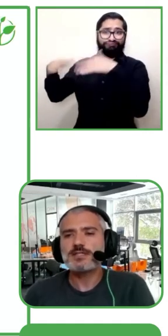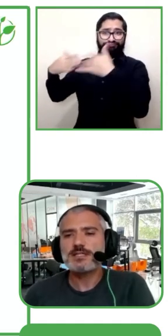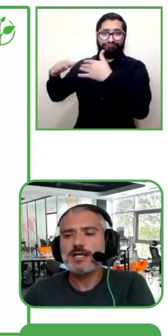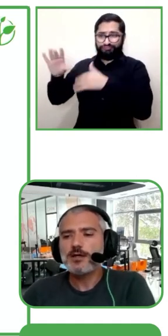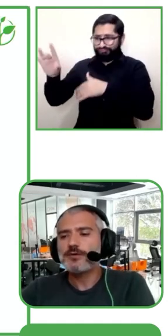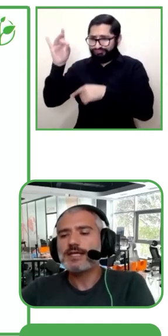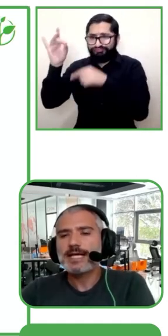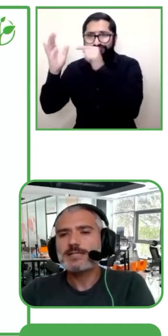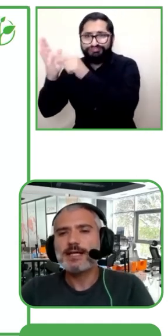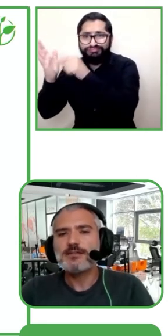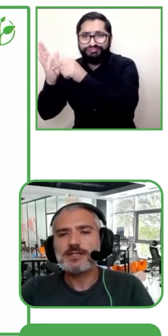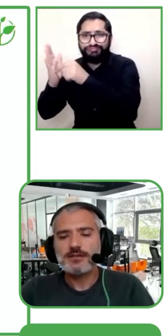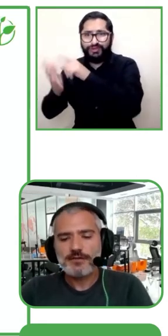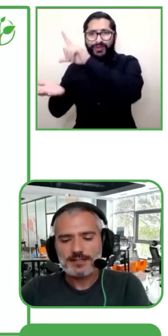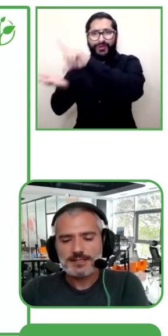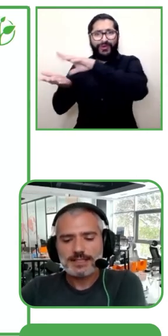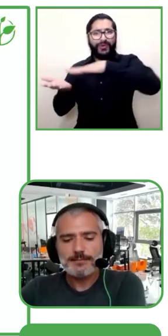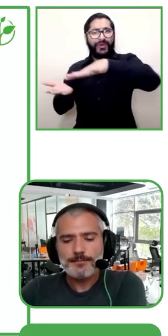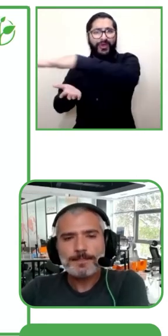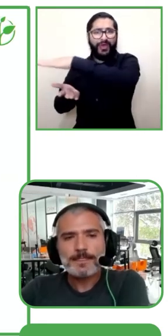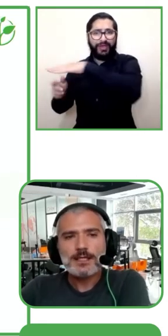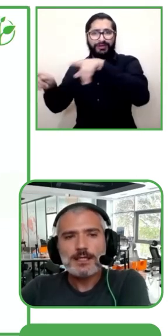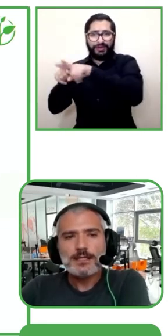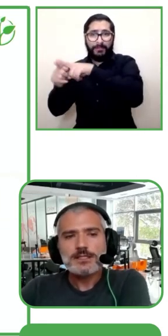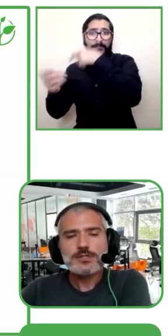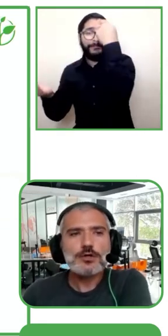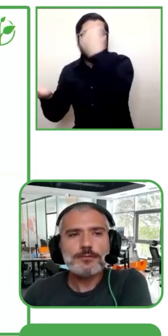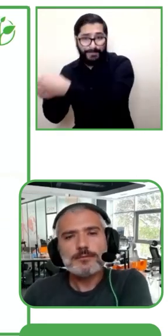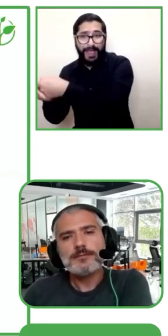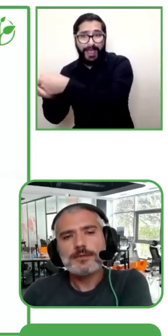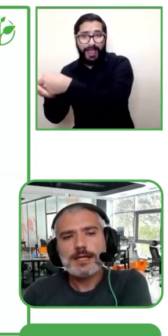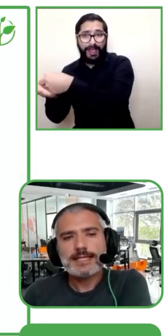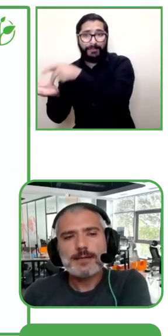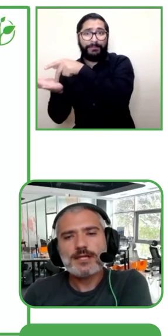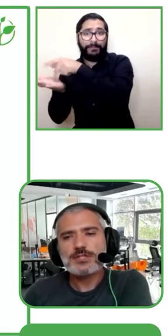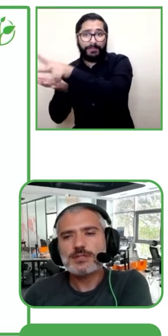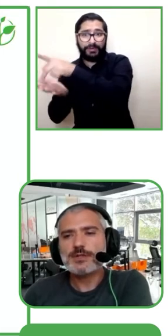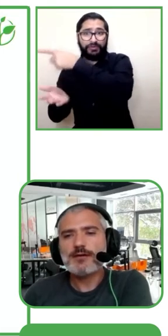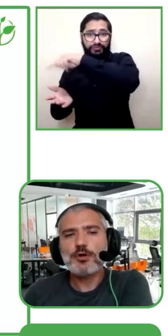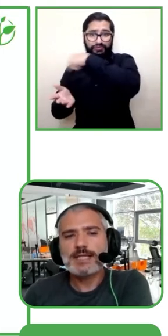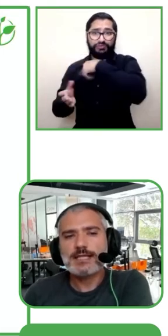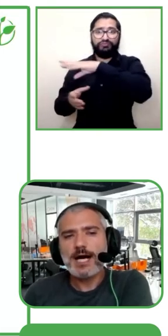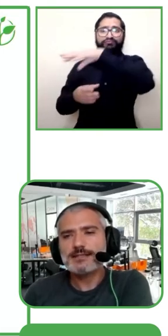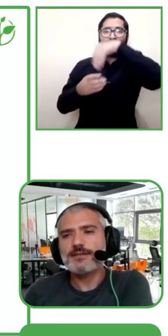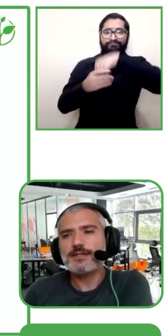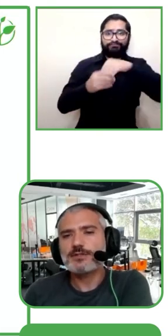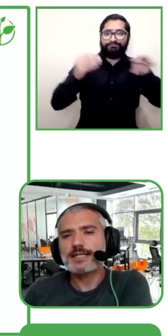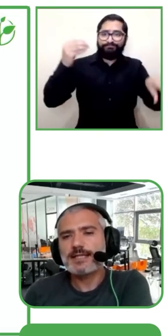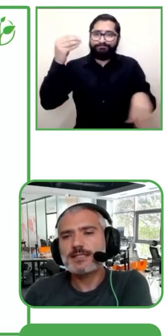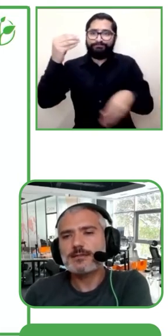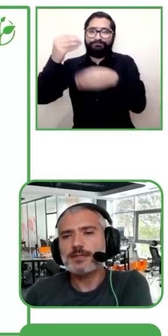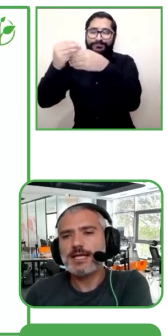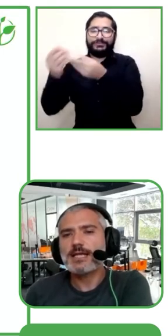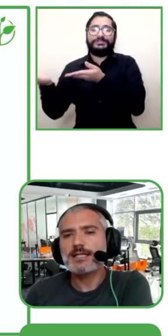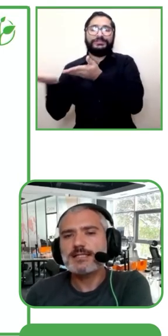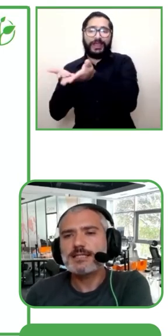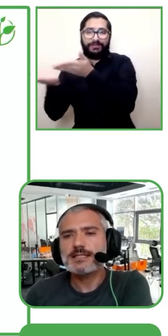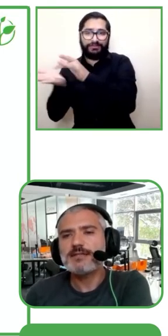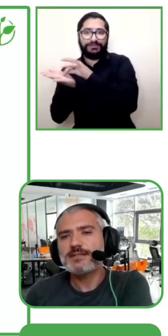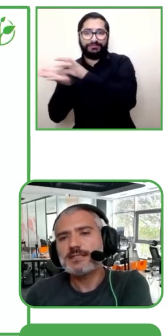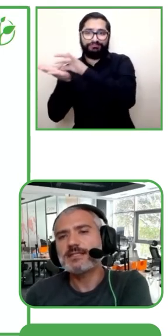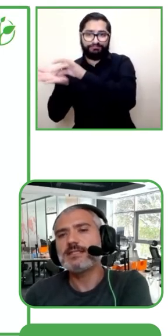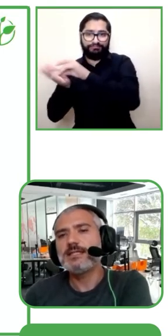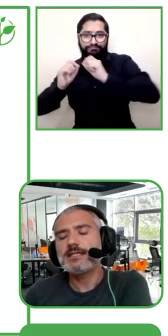para este servicio entonces tuvimos que ofrecer estos servicios adicionales nos expandimos muy rápidamente como